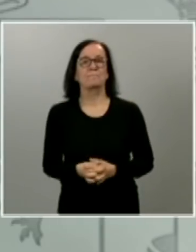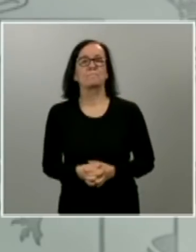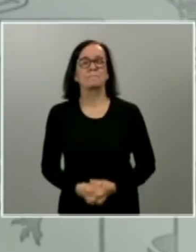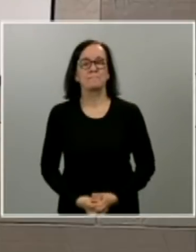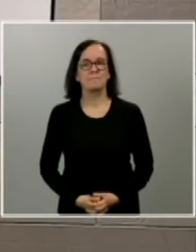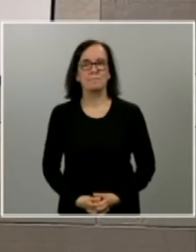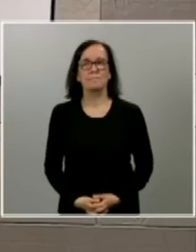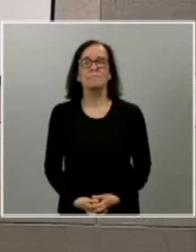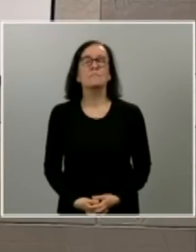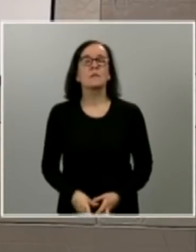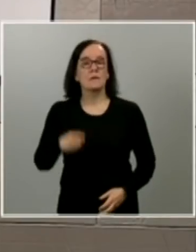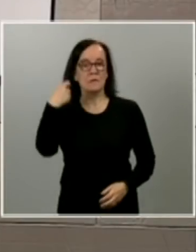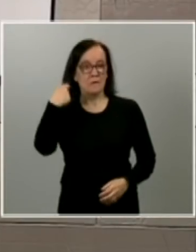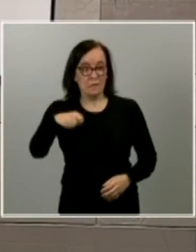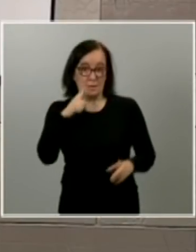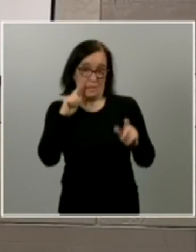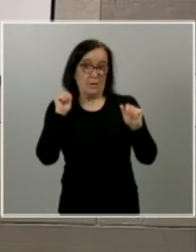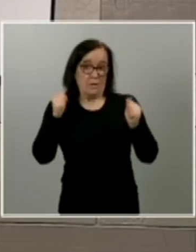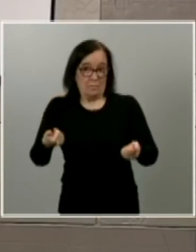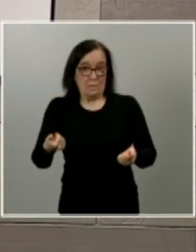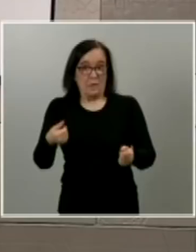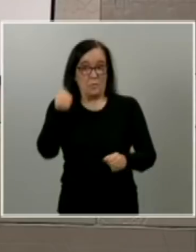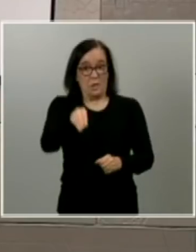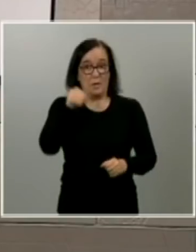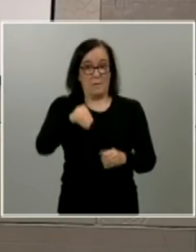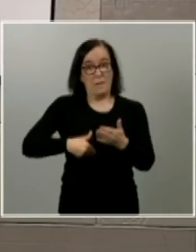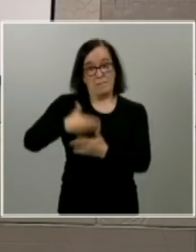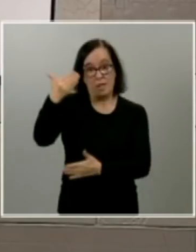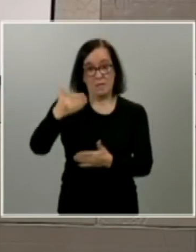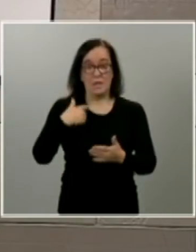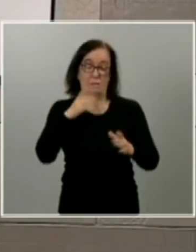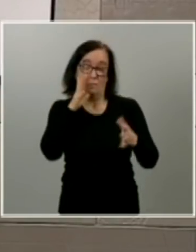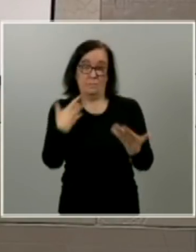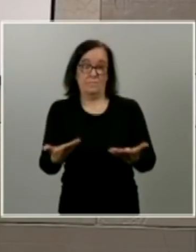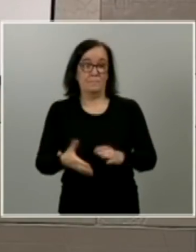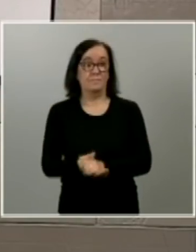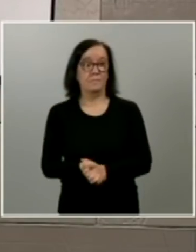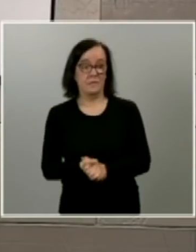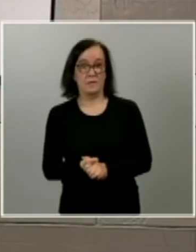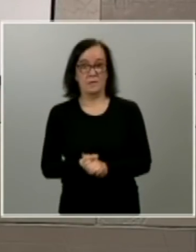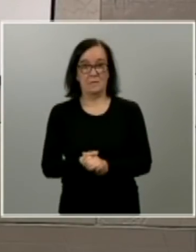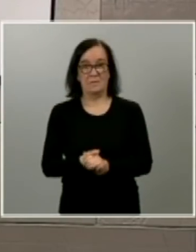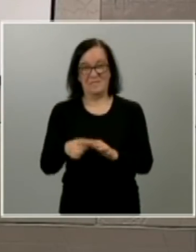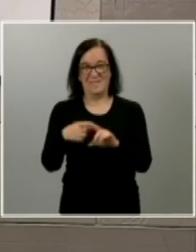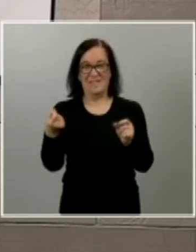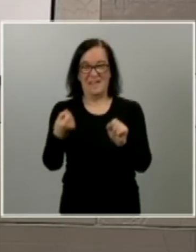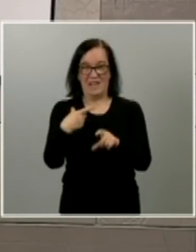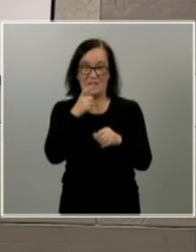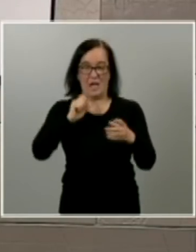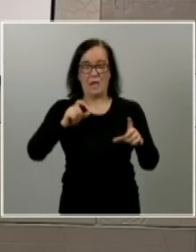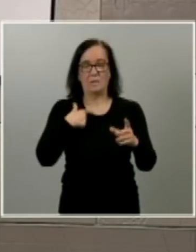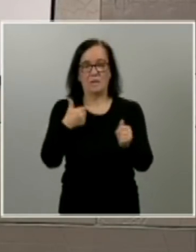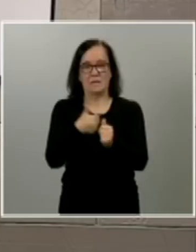presidente si le parece comenzamos con las preguntas de la prensa que llegan a través del chat habilitado por la Secretaría de Estado de Comunicación